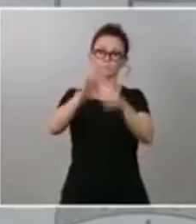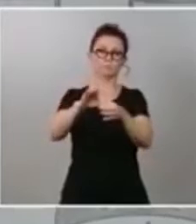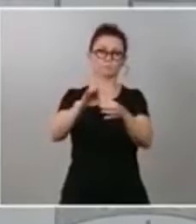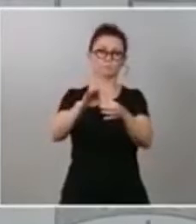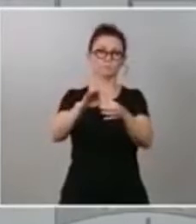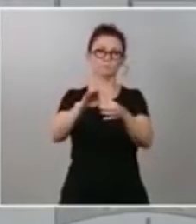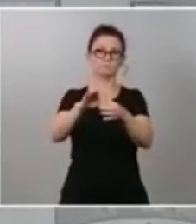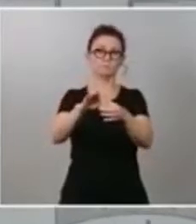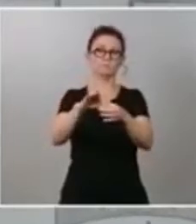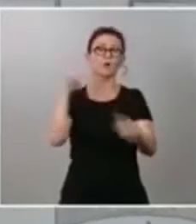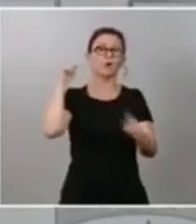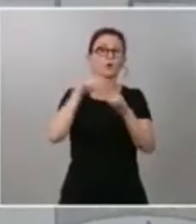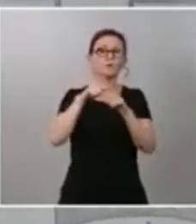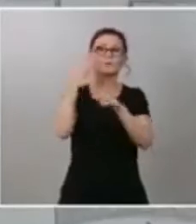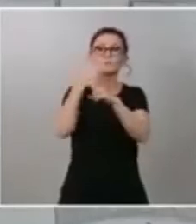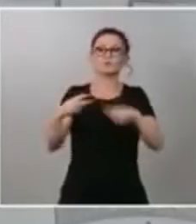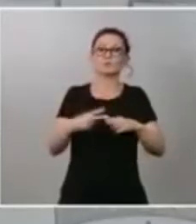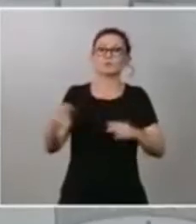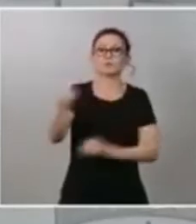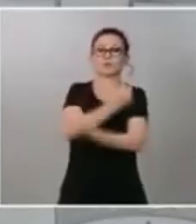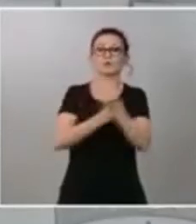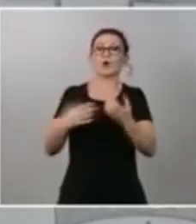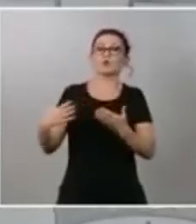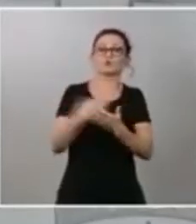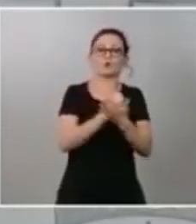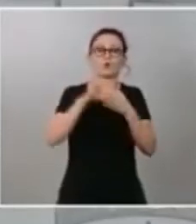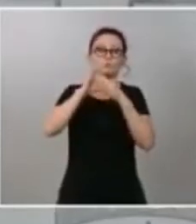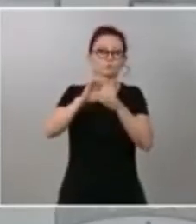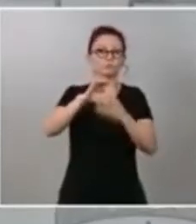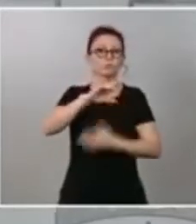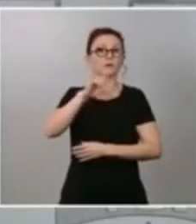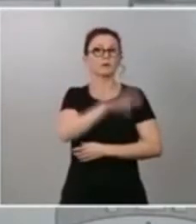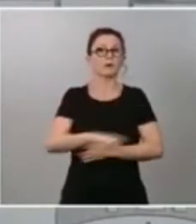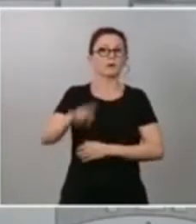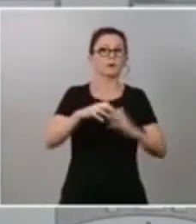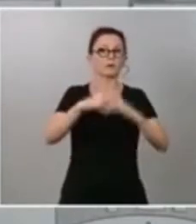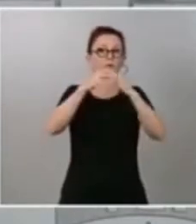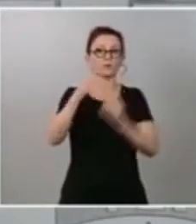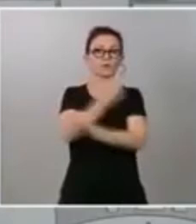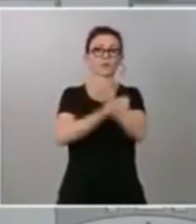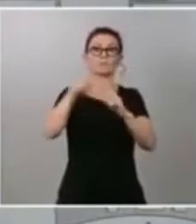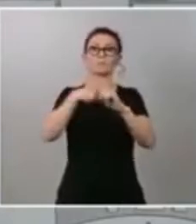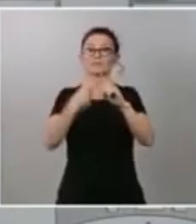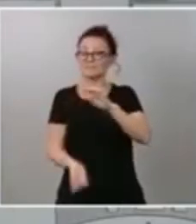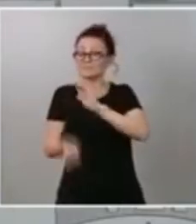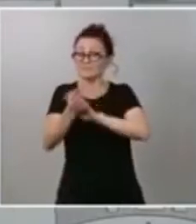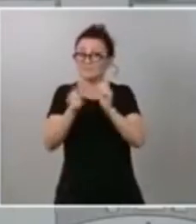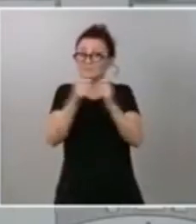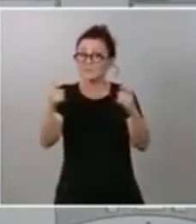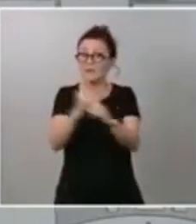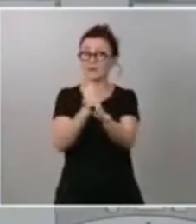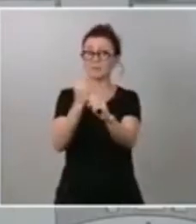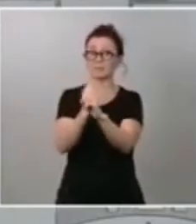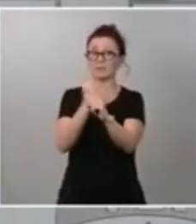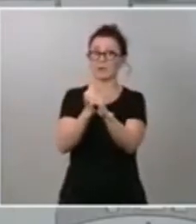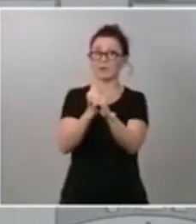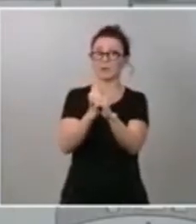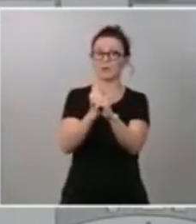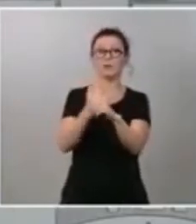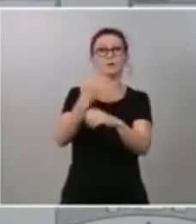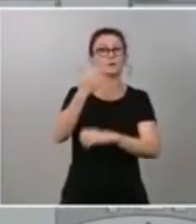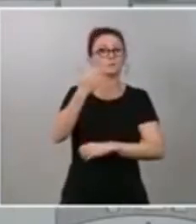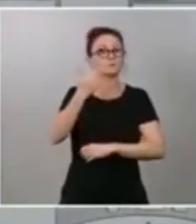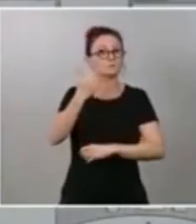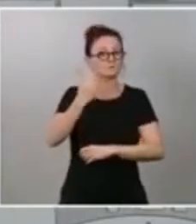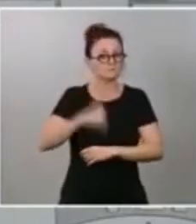política económica están vinculados con la recuperación económica y con la creación de empleo cuando lleguemos a ese momento en el que hayamos